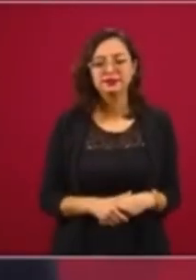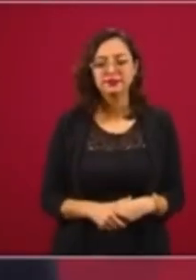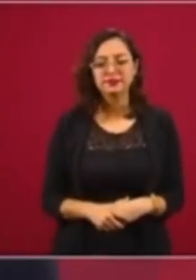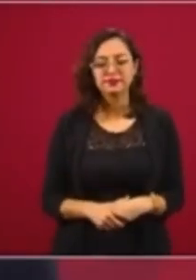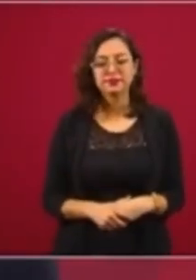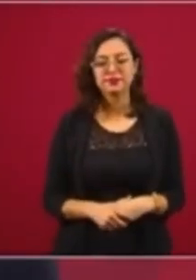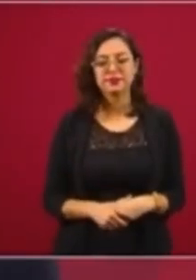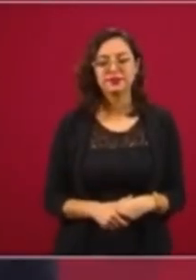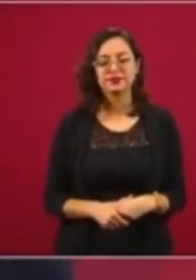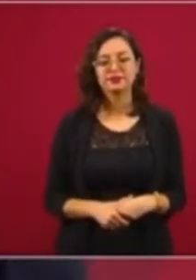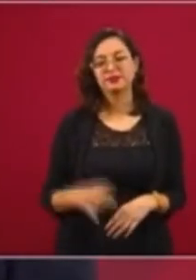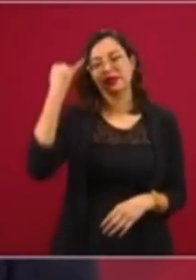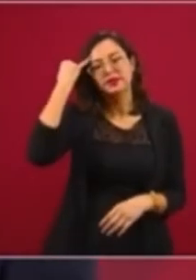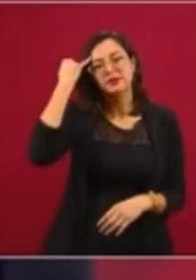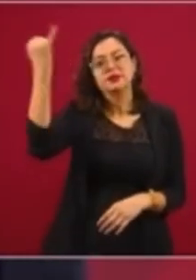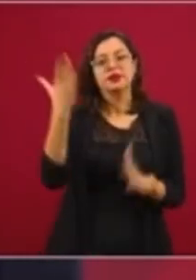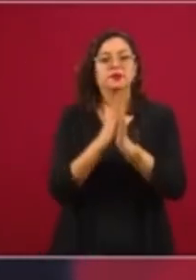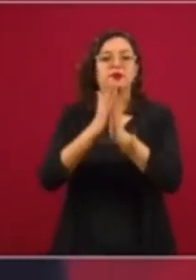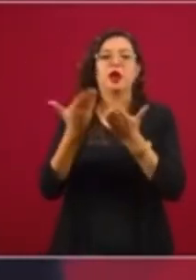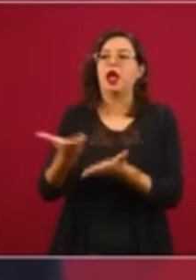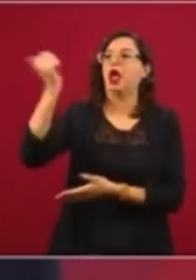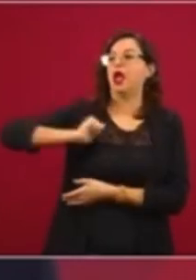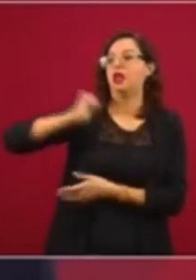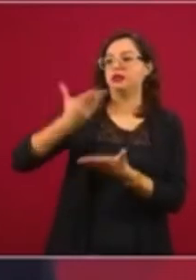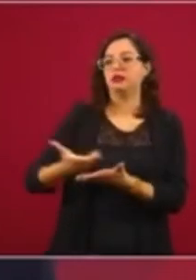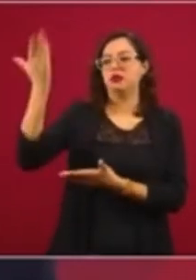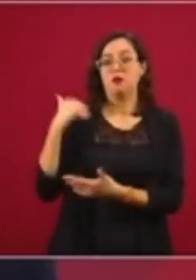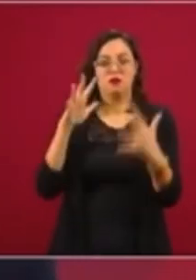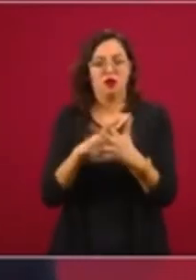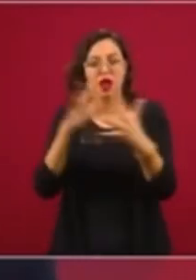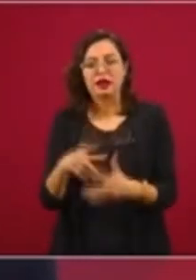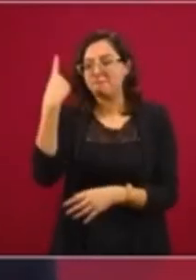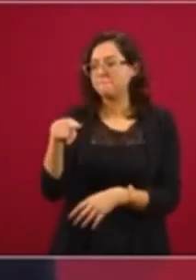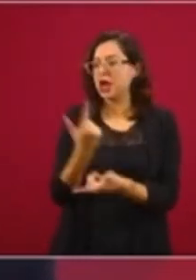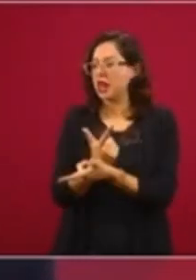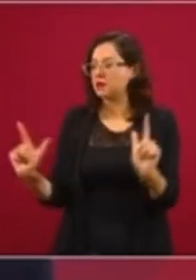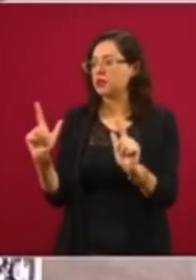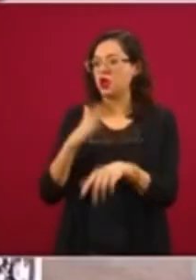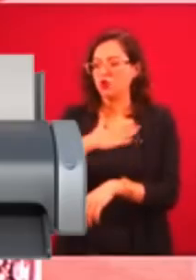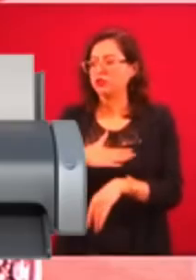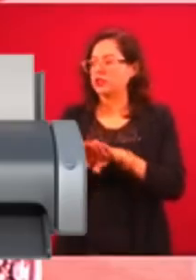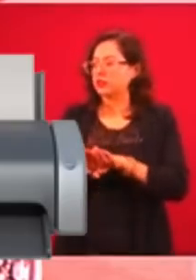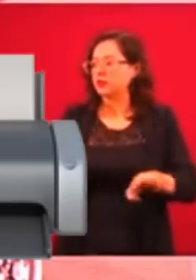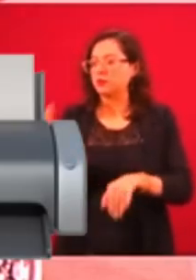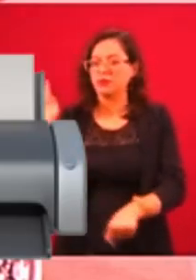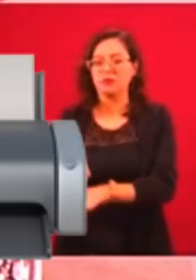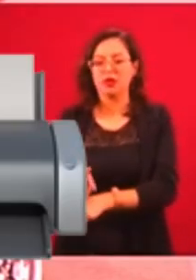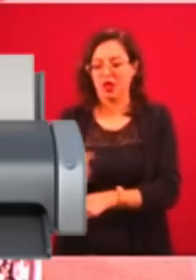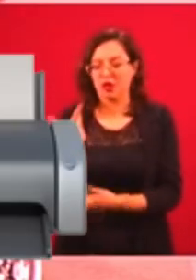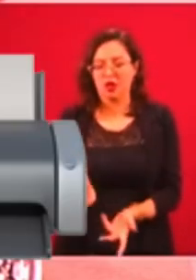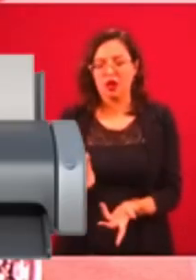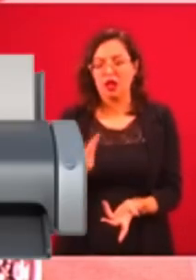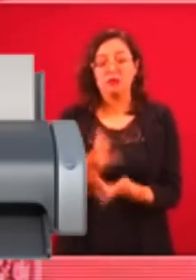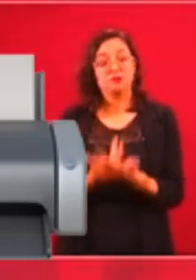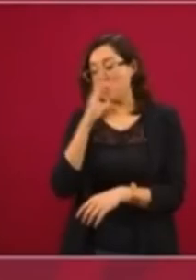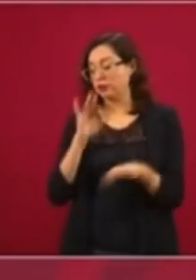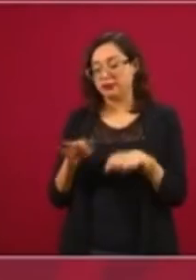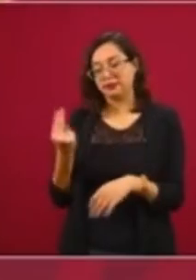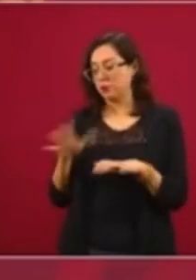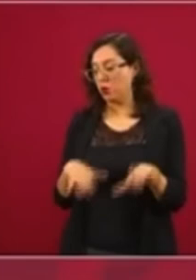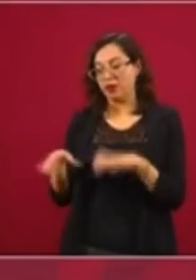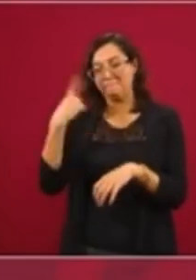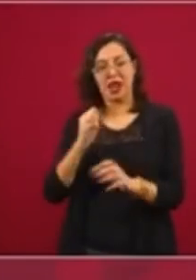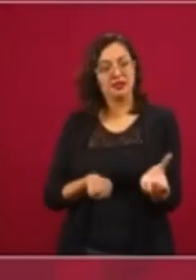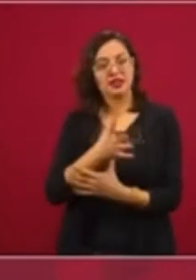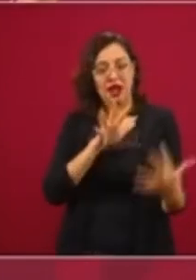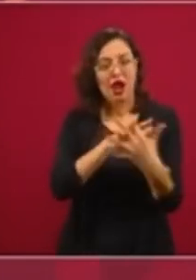lo que hacían los que lucharon en otros tiempos por la libertad, por la justicia, por la democracia, por la soberanía. Estaban esperando que tuvieran sus computadoras para